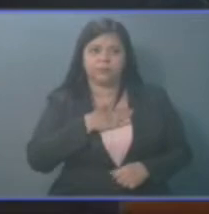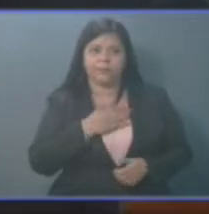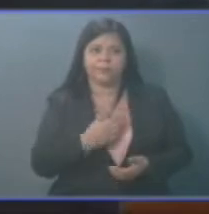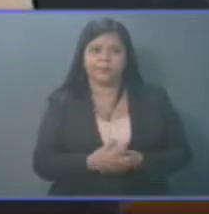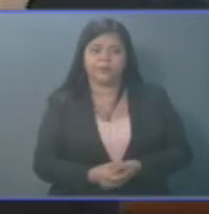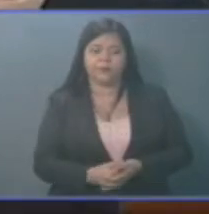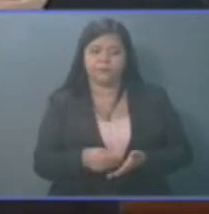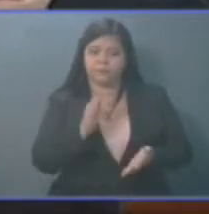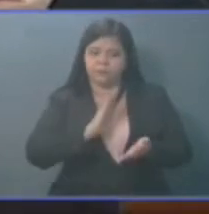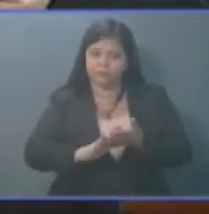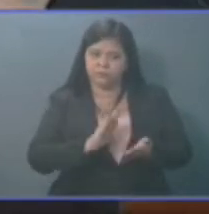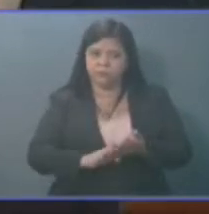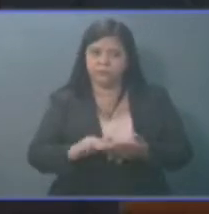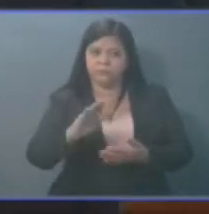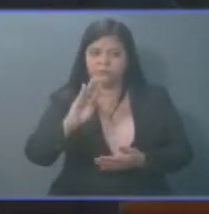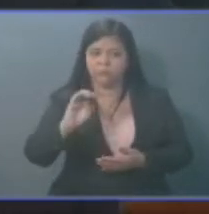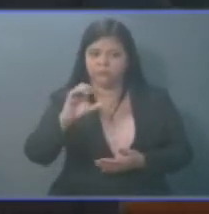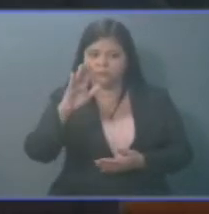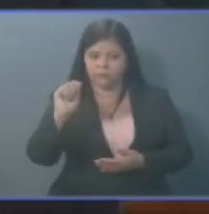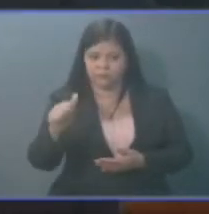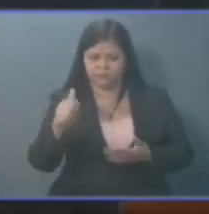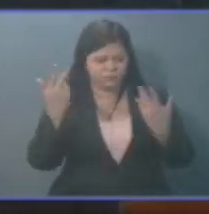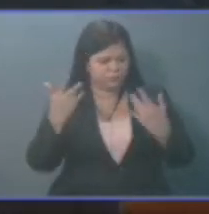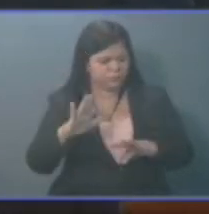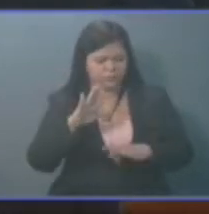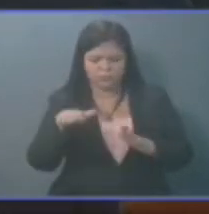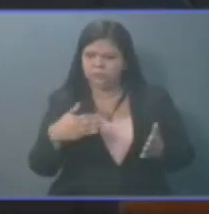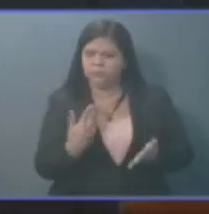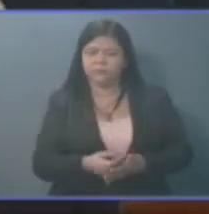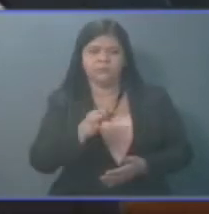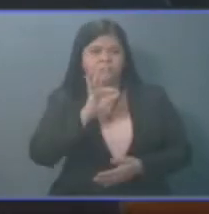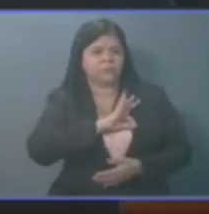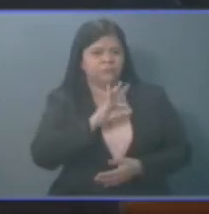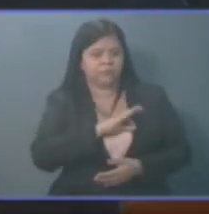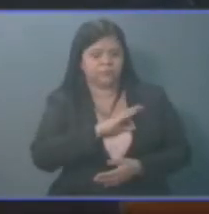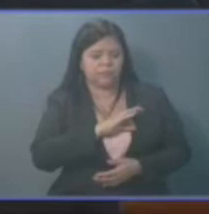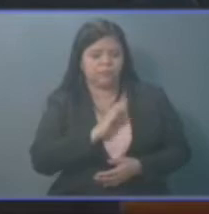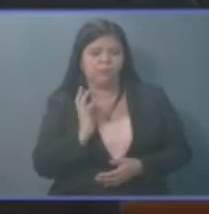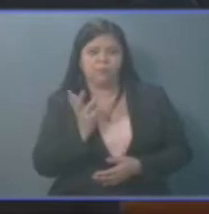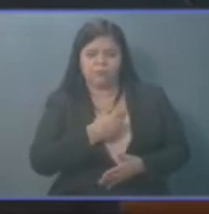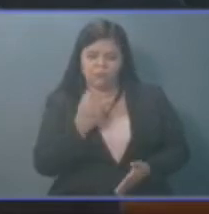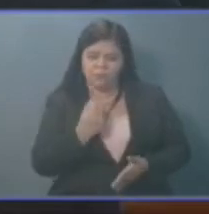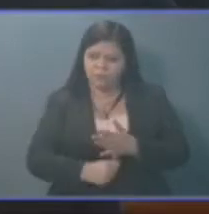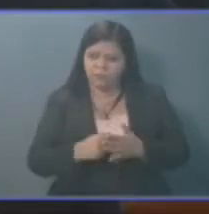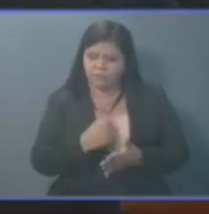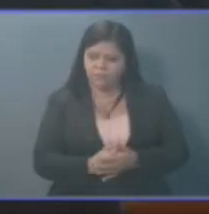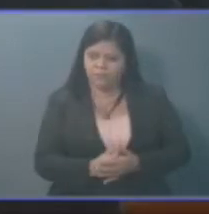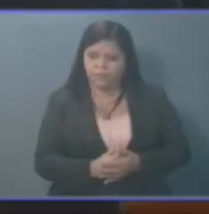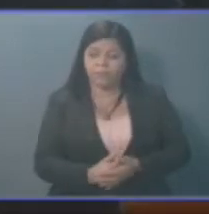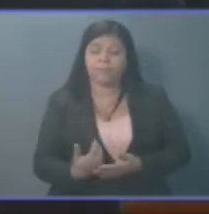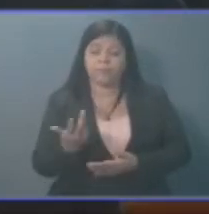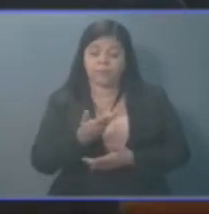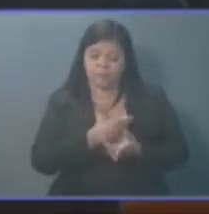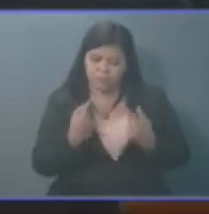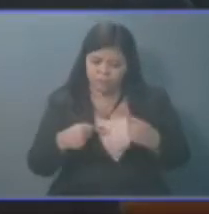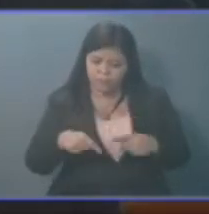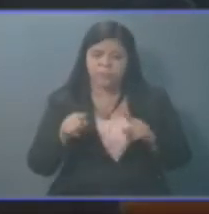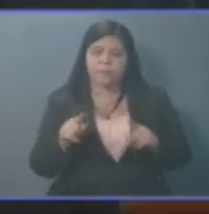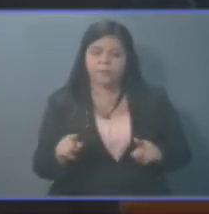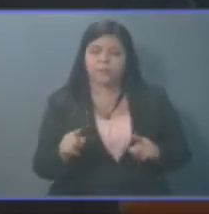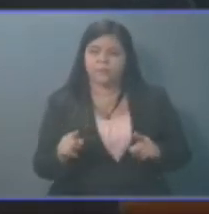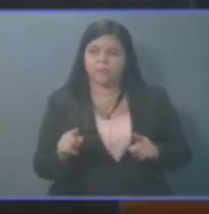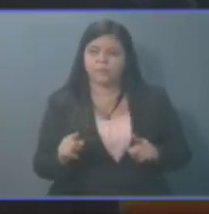el pago de esa beca, que tengan todos los beneficios. Ese ha sido nuestro esfuerzo, y ese seguirá siendo nuestro esfuerzo